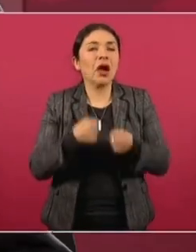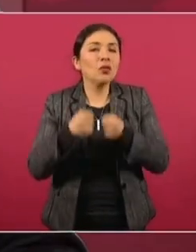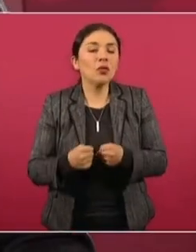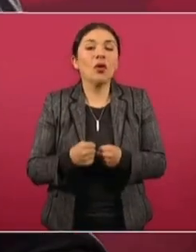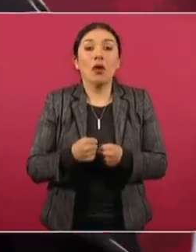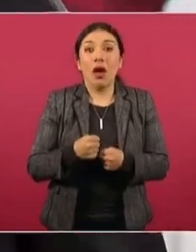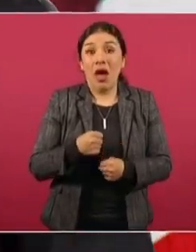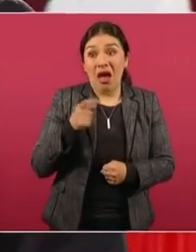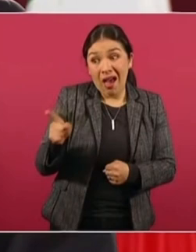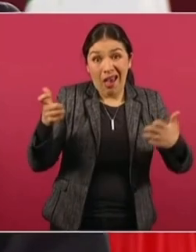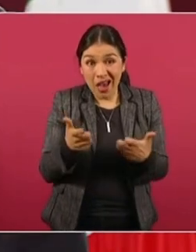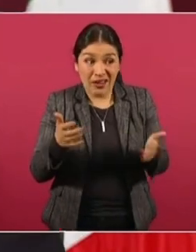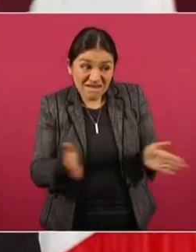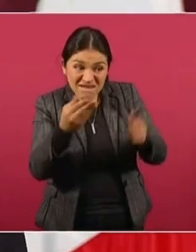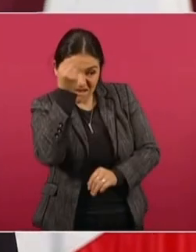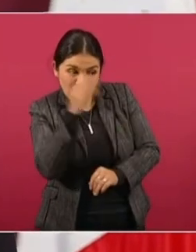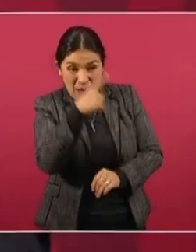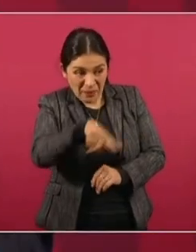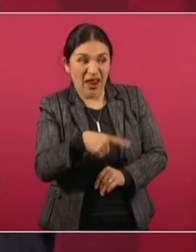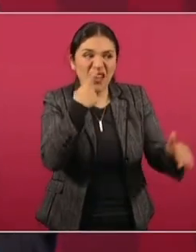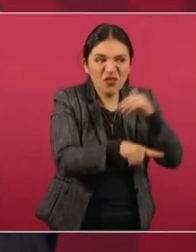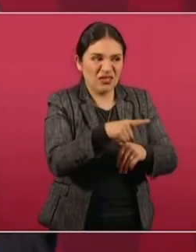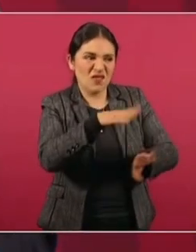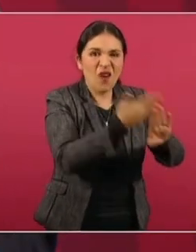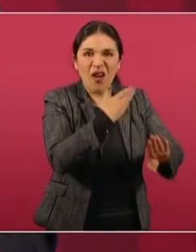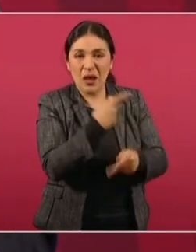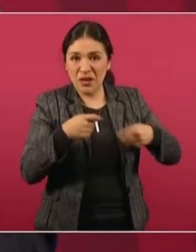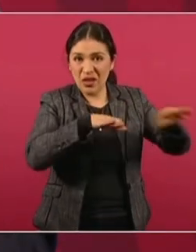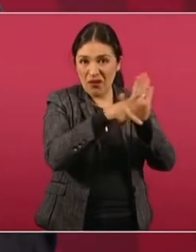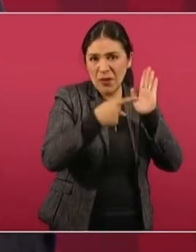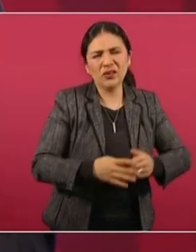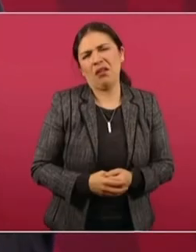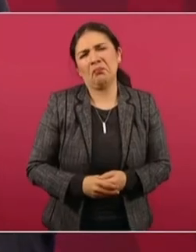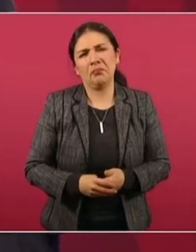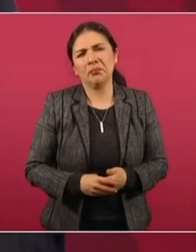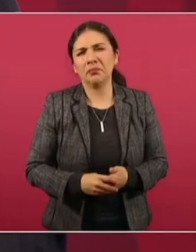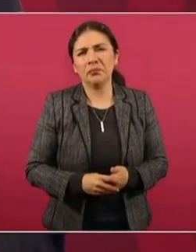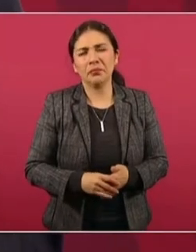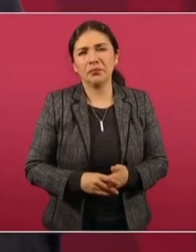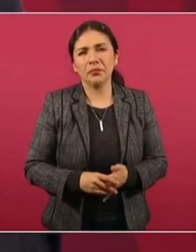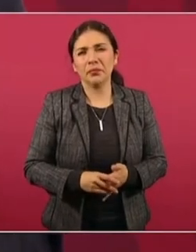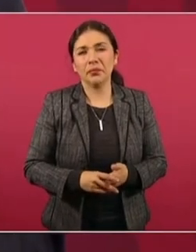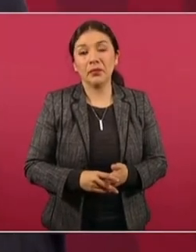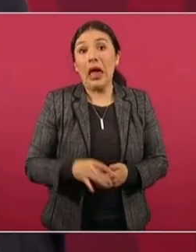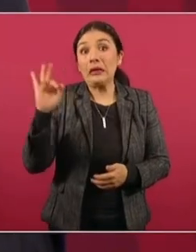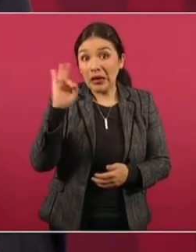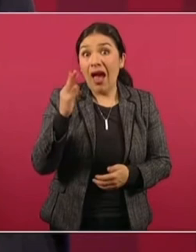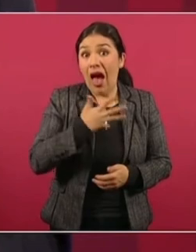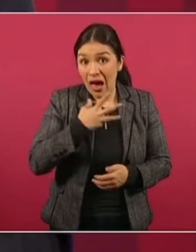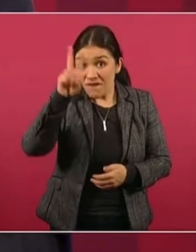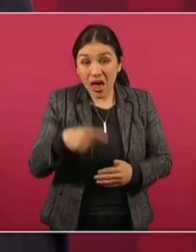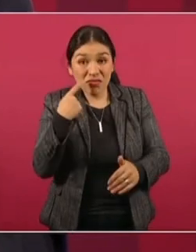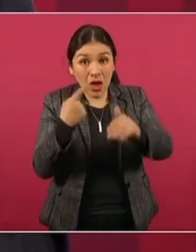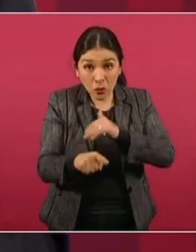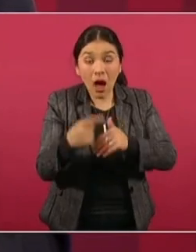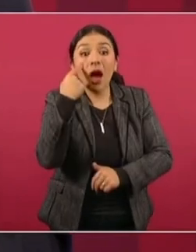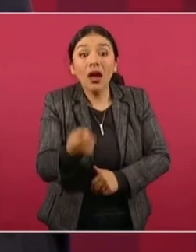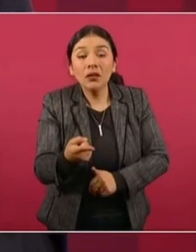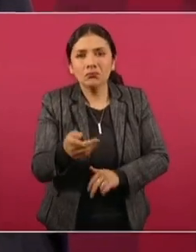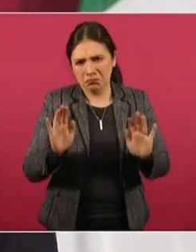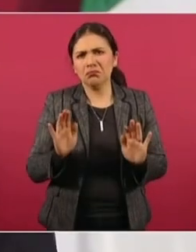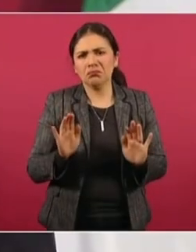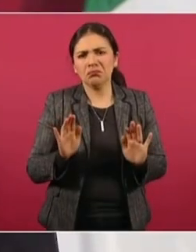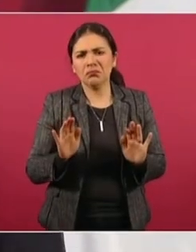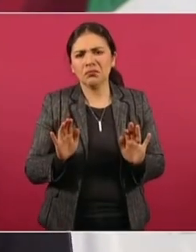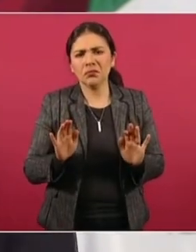él no promueve ese tipo de denuncias y que si existen esas denuncias, vamos a decir